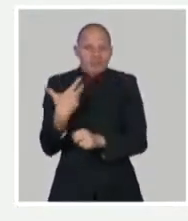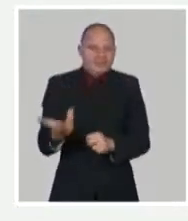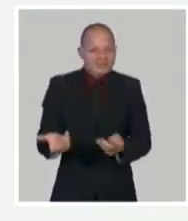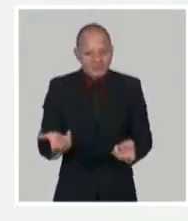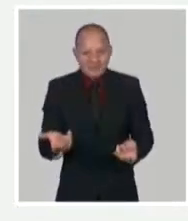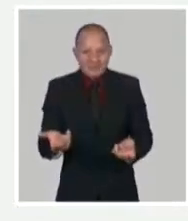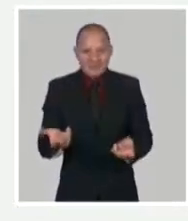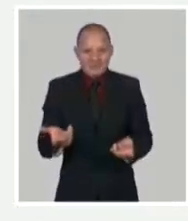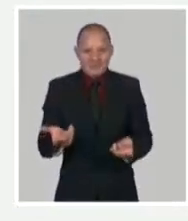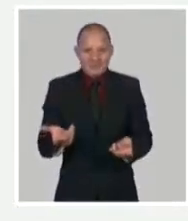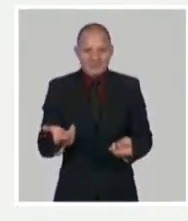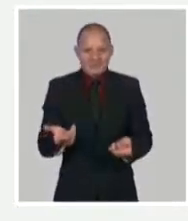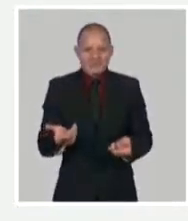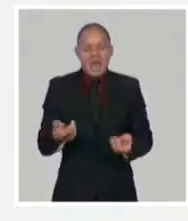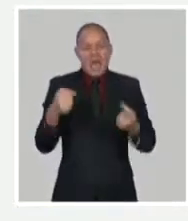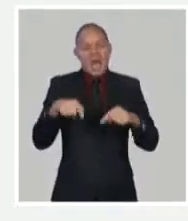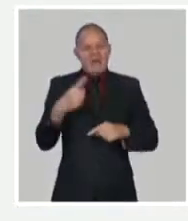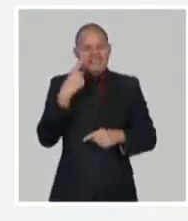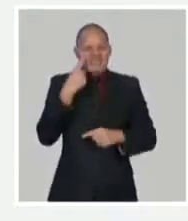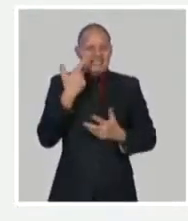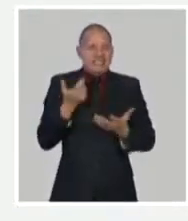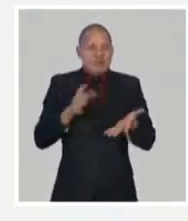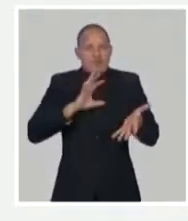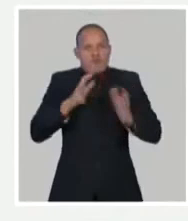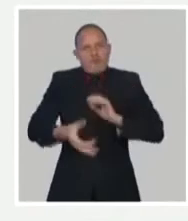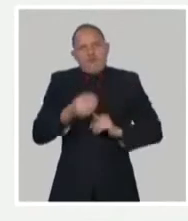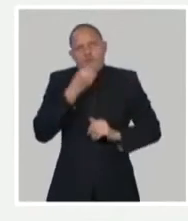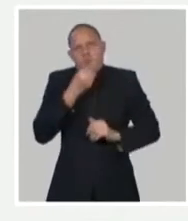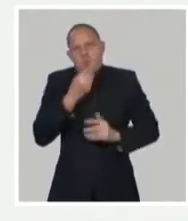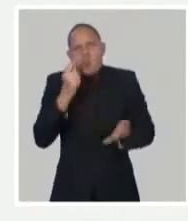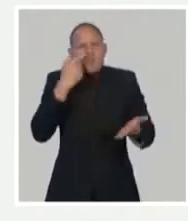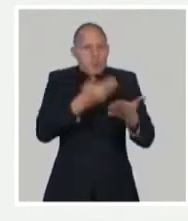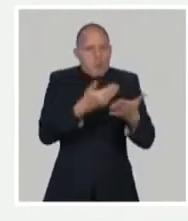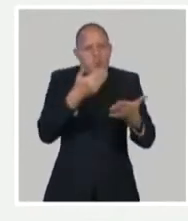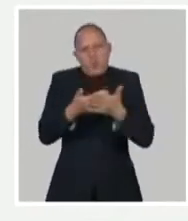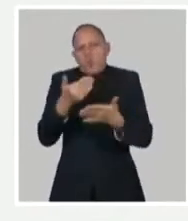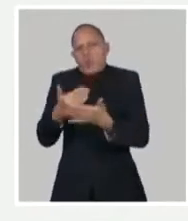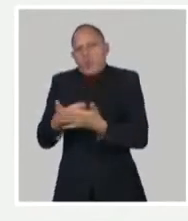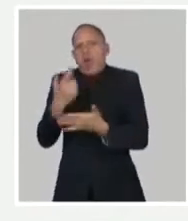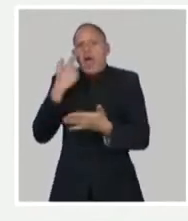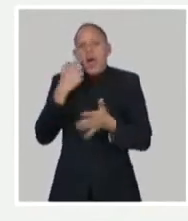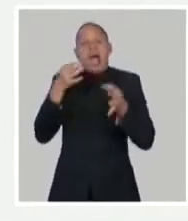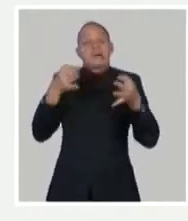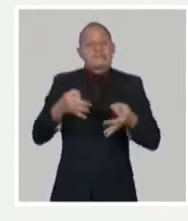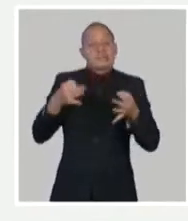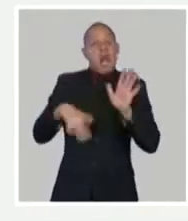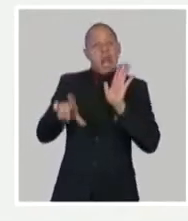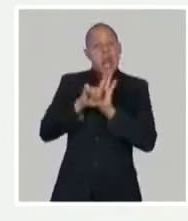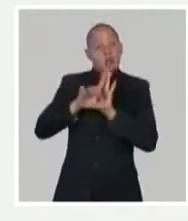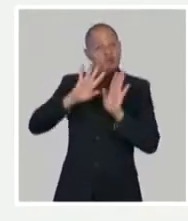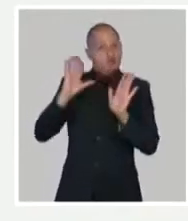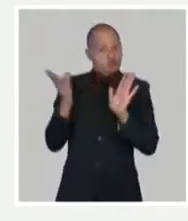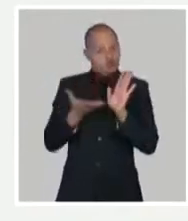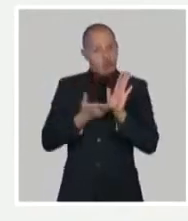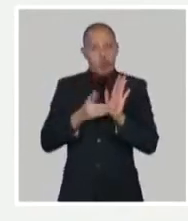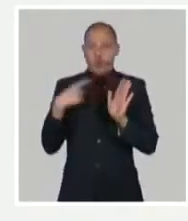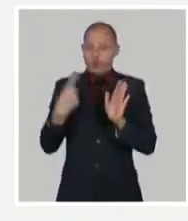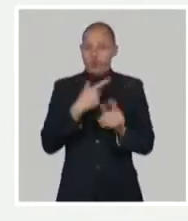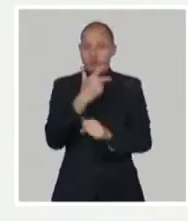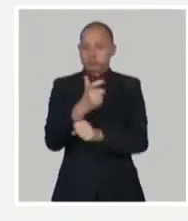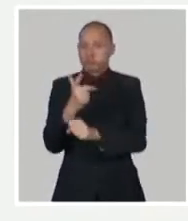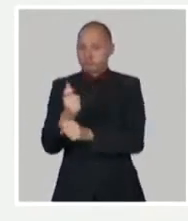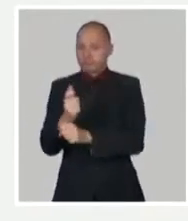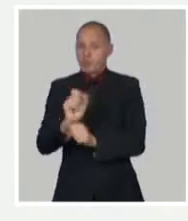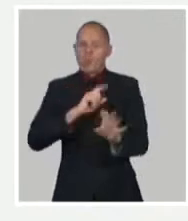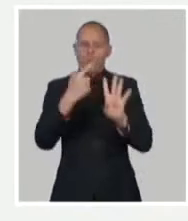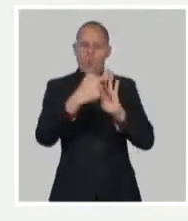necesitamos encontrar la manera, teniendo evidencia y apegándonos a las regulaciones de aplicar la vacuna y el cuarto es